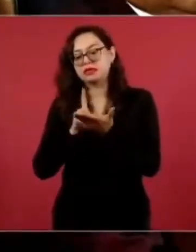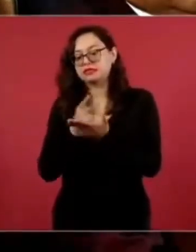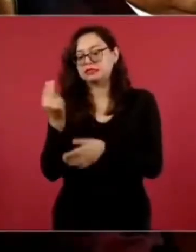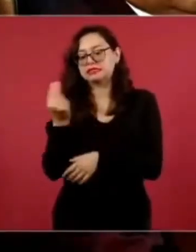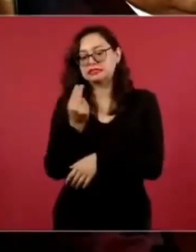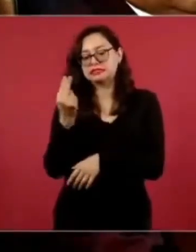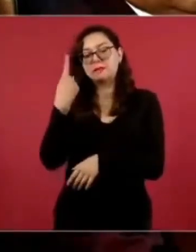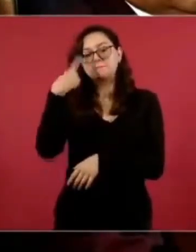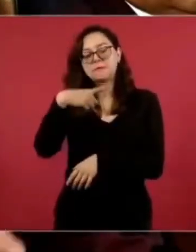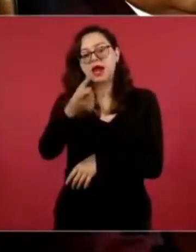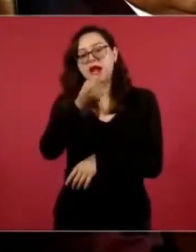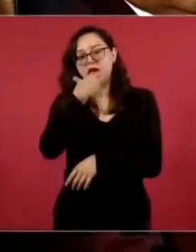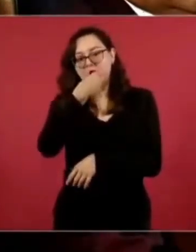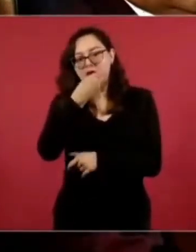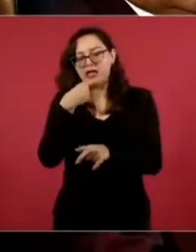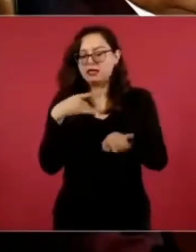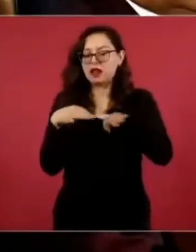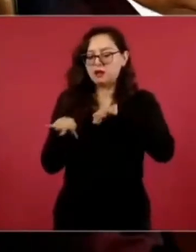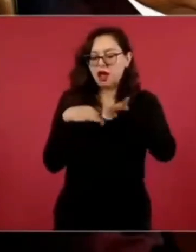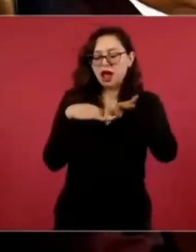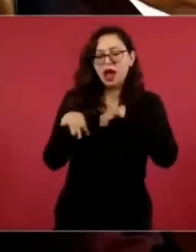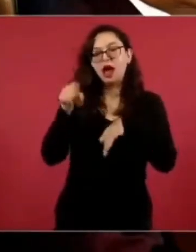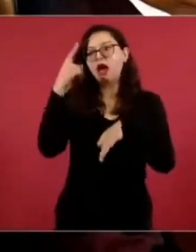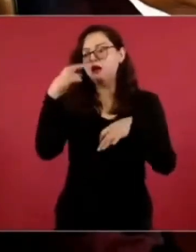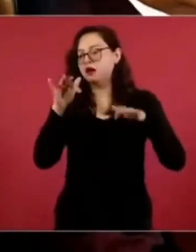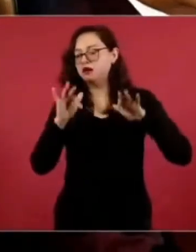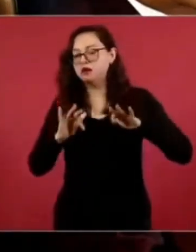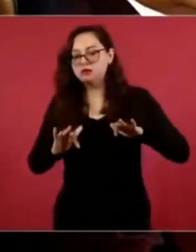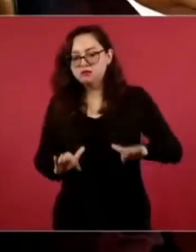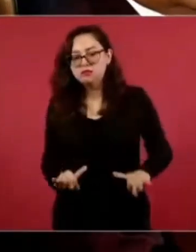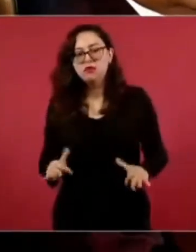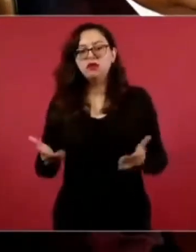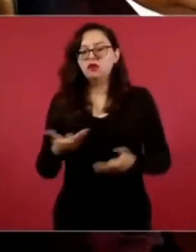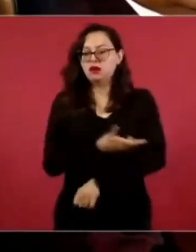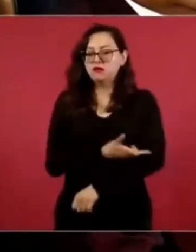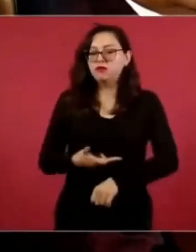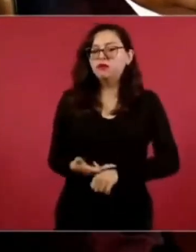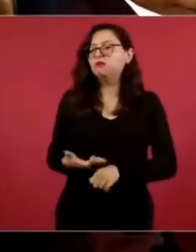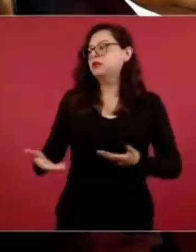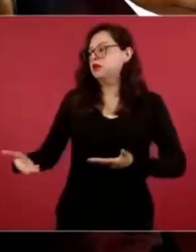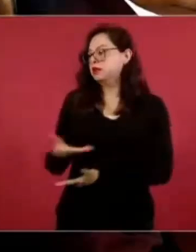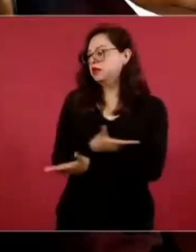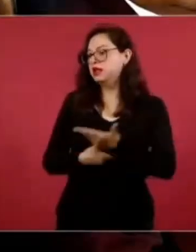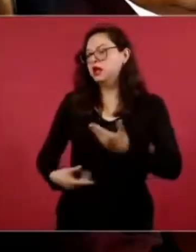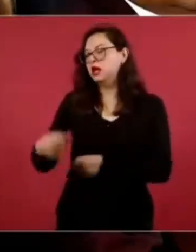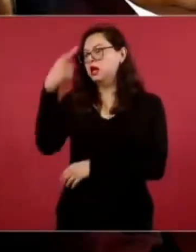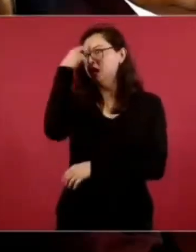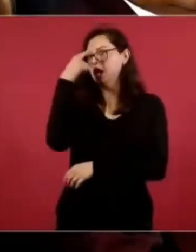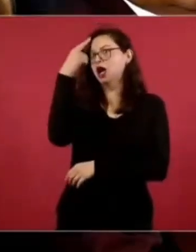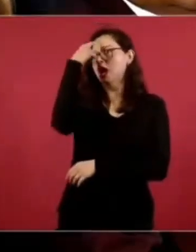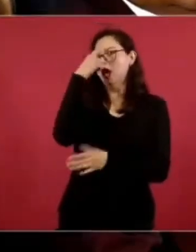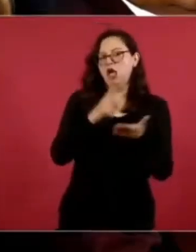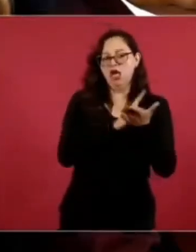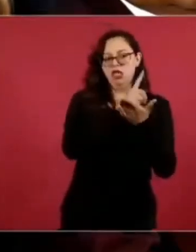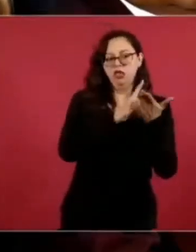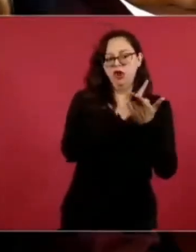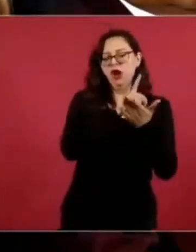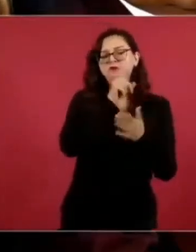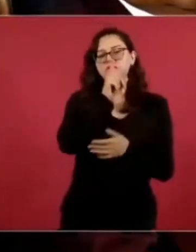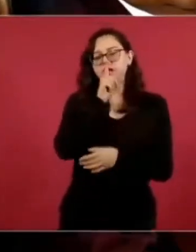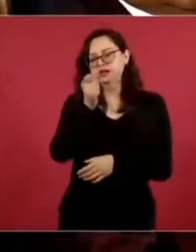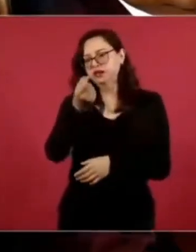normal, para poder trabajar, para poder convivir con su familia sin estar pensando en meterse otra dosis más,